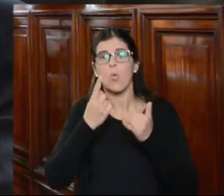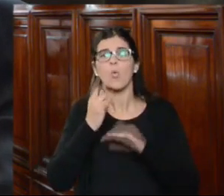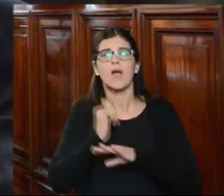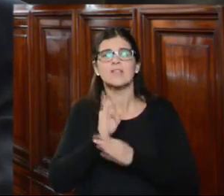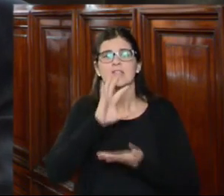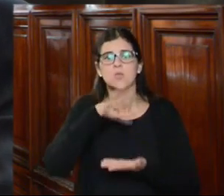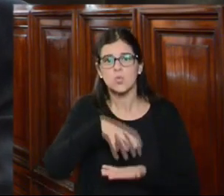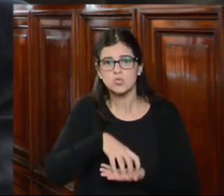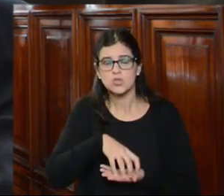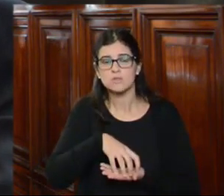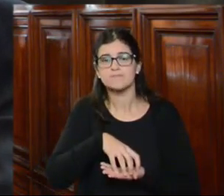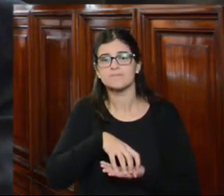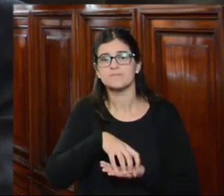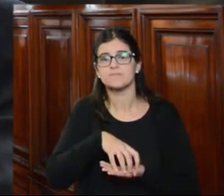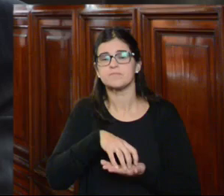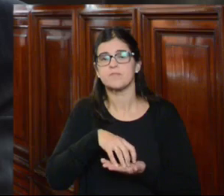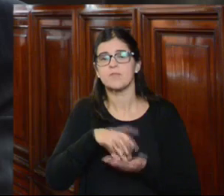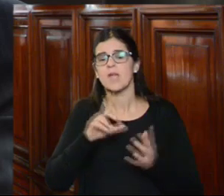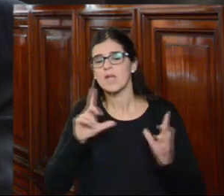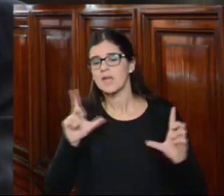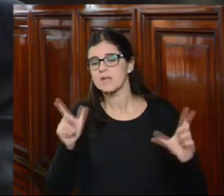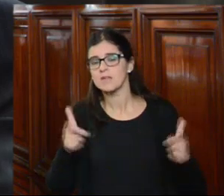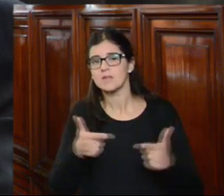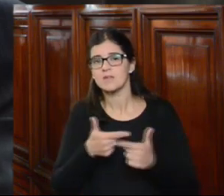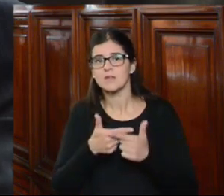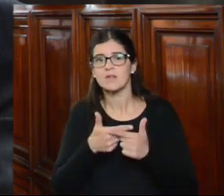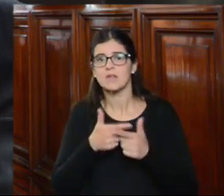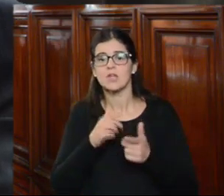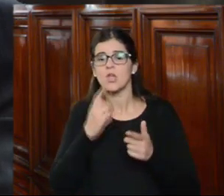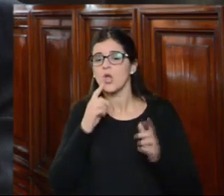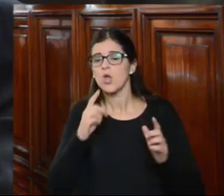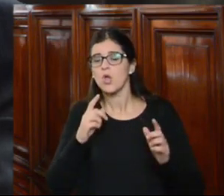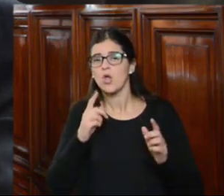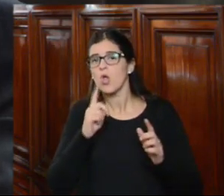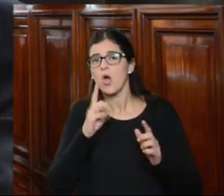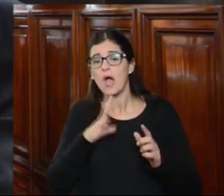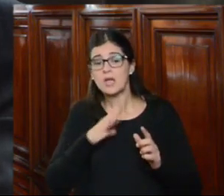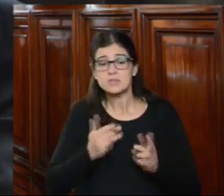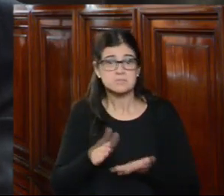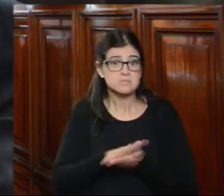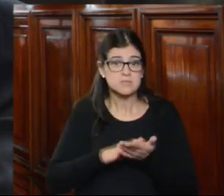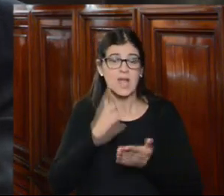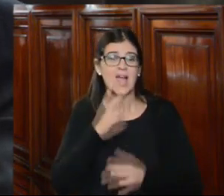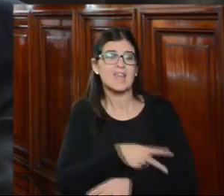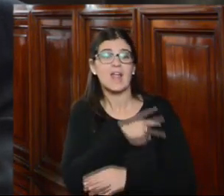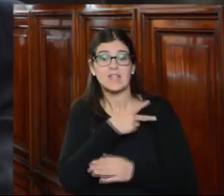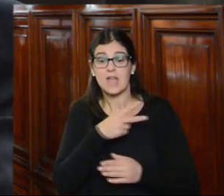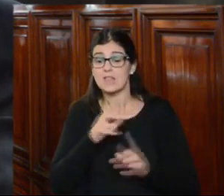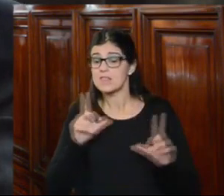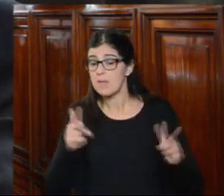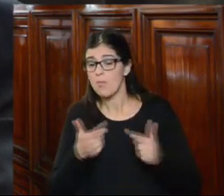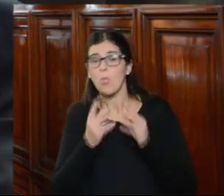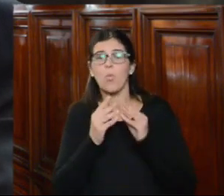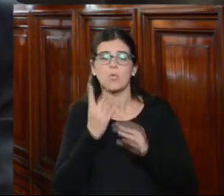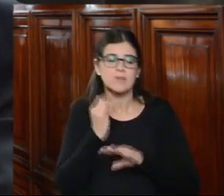institución que no tiene así como no está sometida a ningún tipo de jerarquía tampoco es una